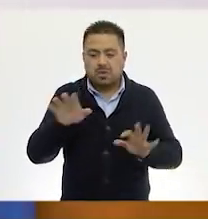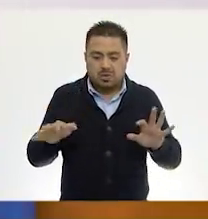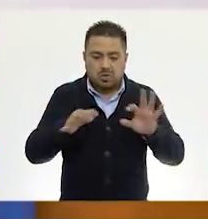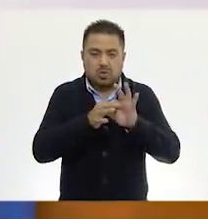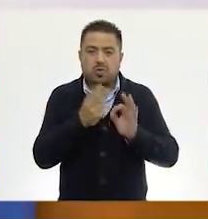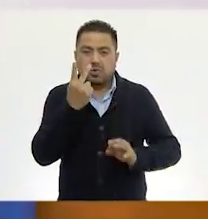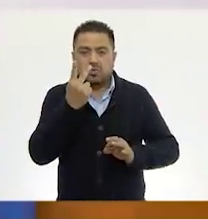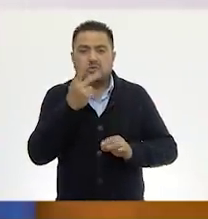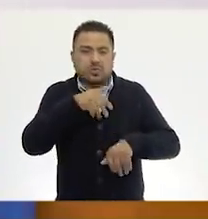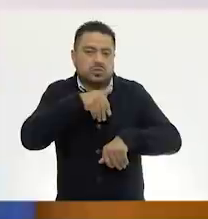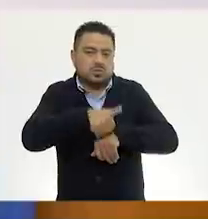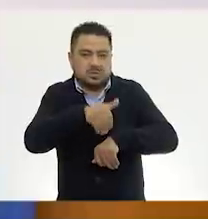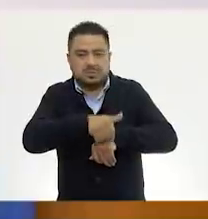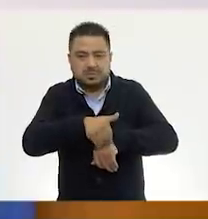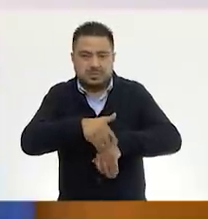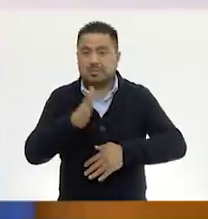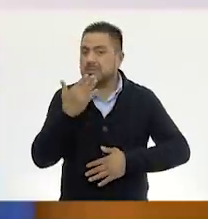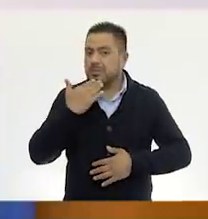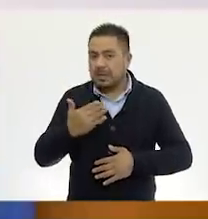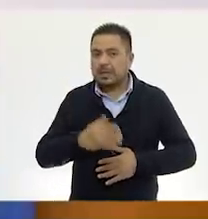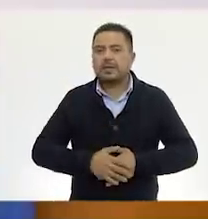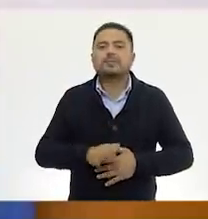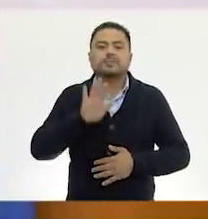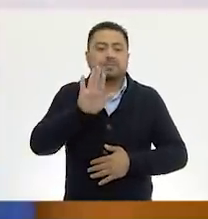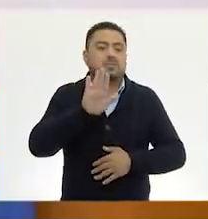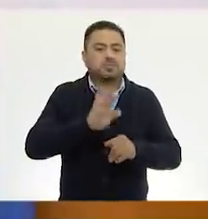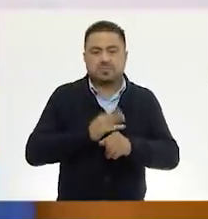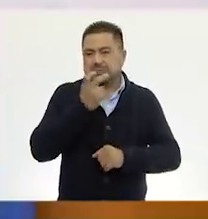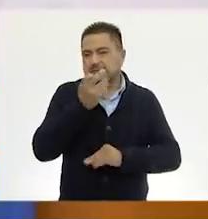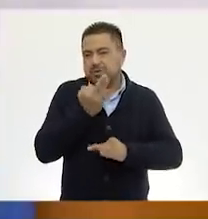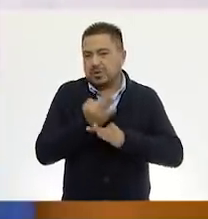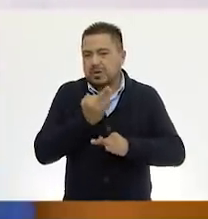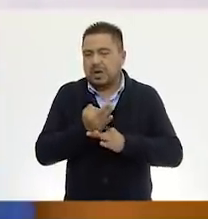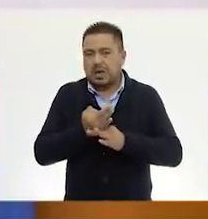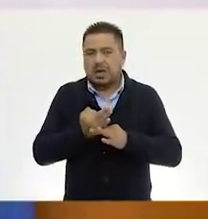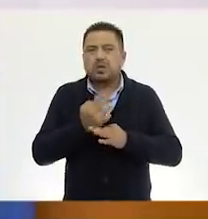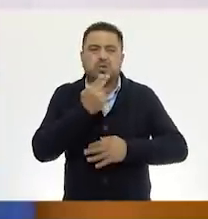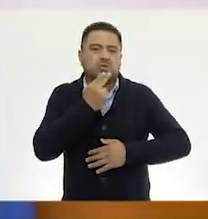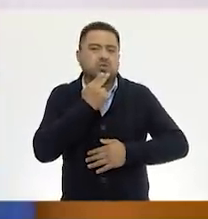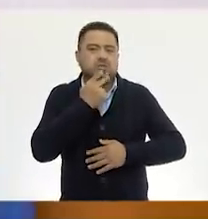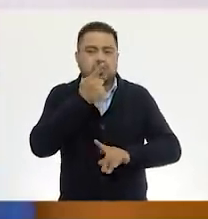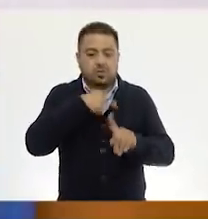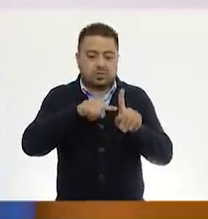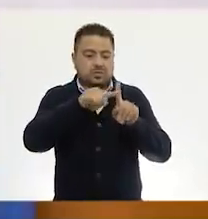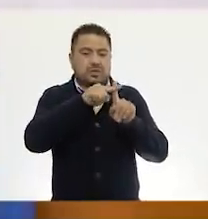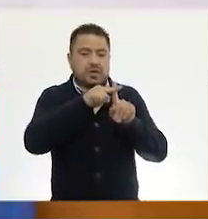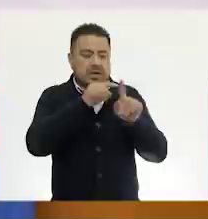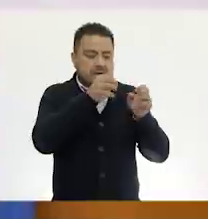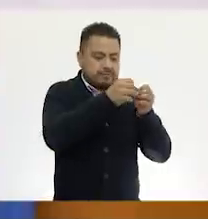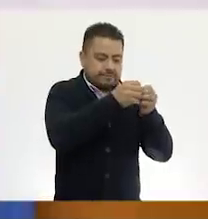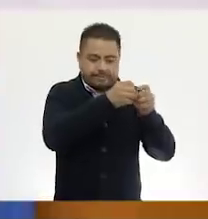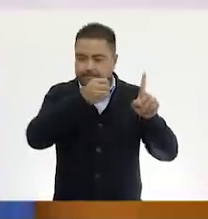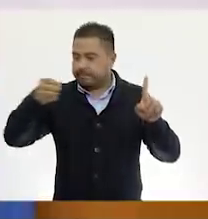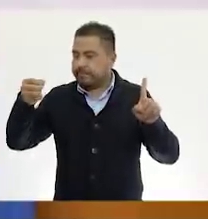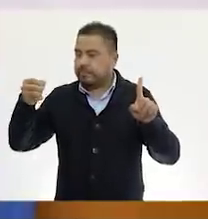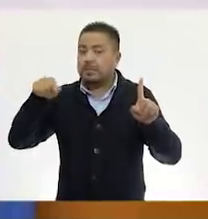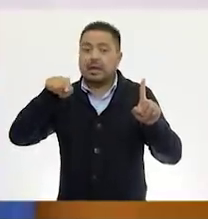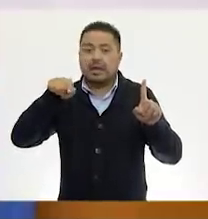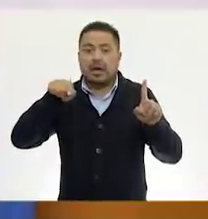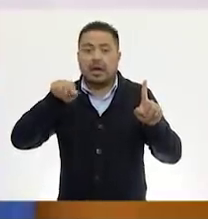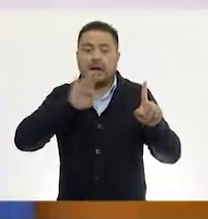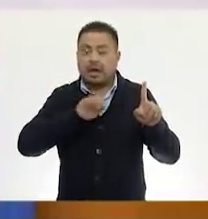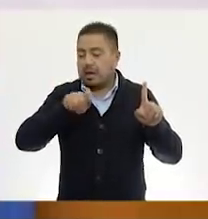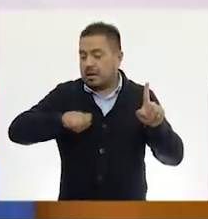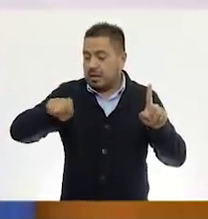dos cosas. Muy bien. Entonces, por eso es que nosotros estamos haciendo uso de la suma. Porque al momento de tenerlo escrito, es como si